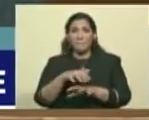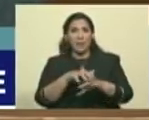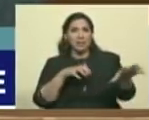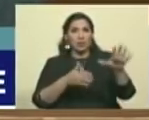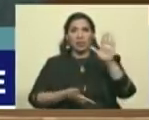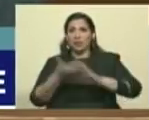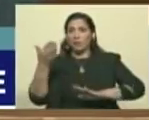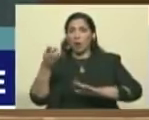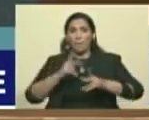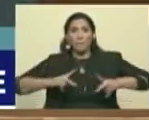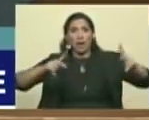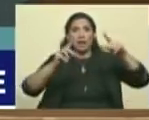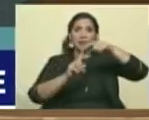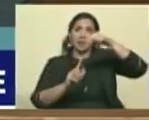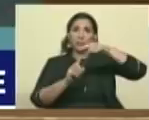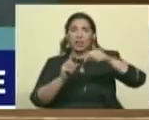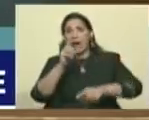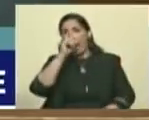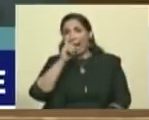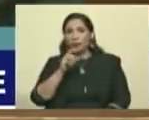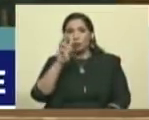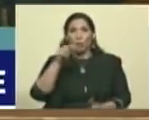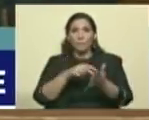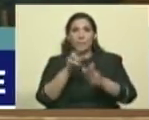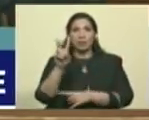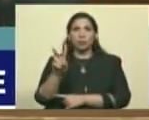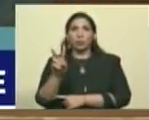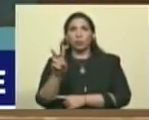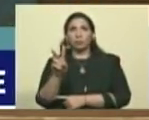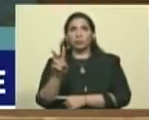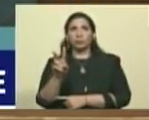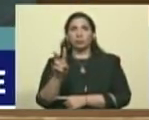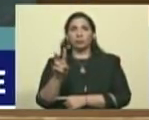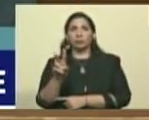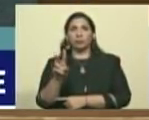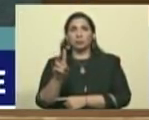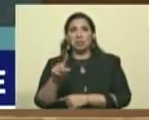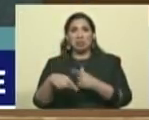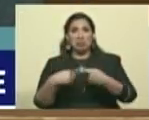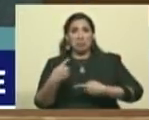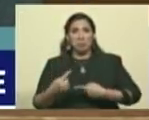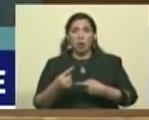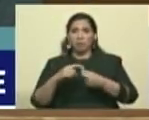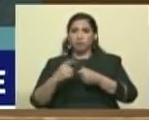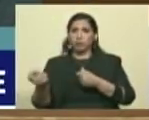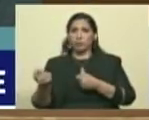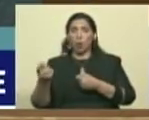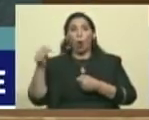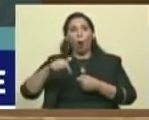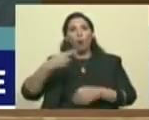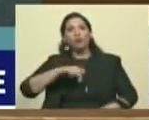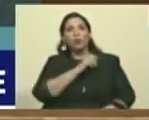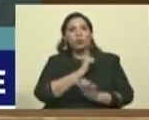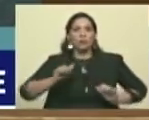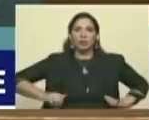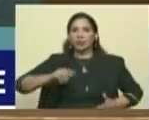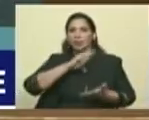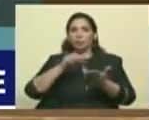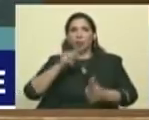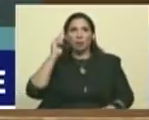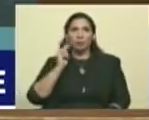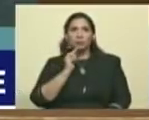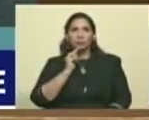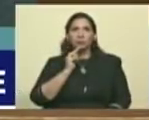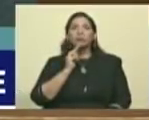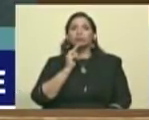Altamira en el año 2002 y ya por aquí no andan, los desecharon. Nuestra Fuerza Armada hoy, como dice Soto Roja, está